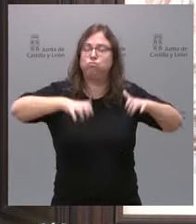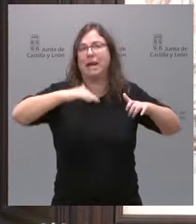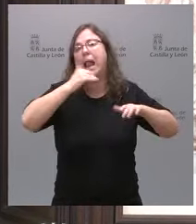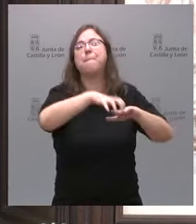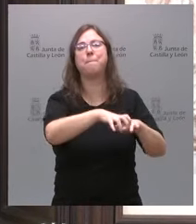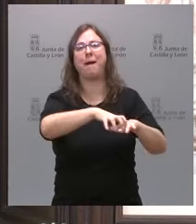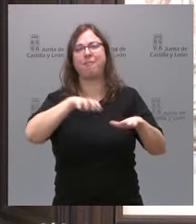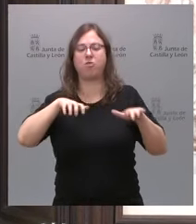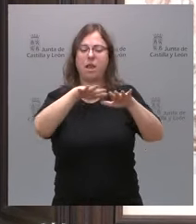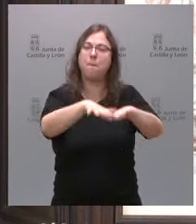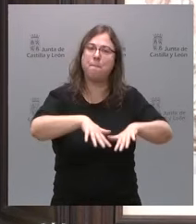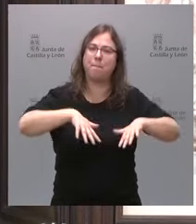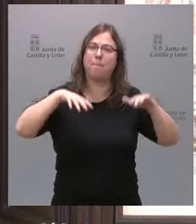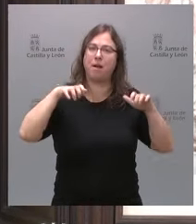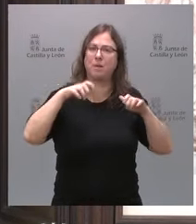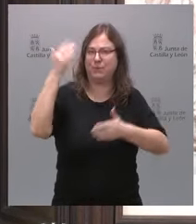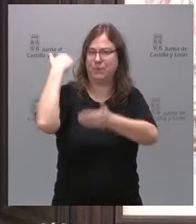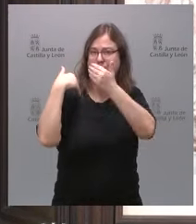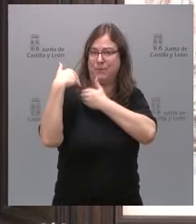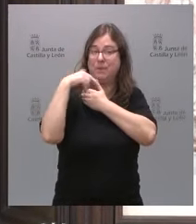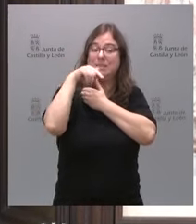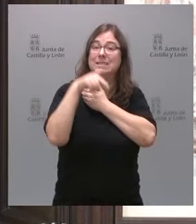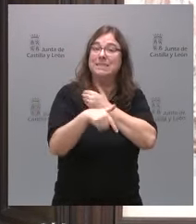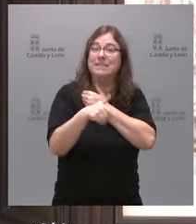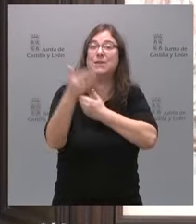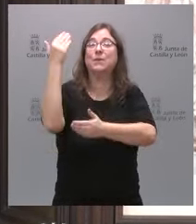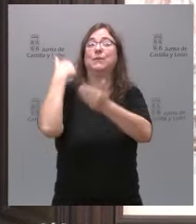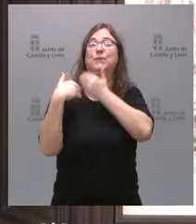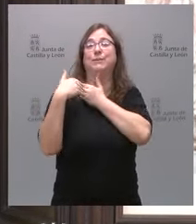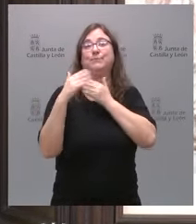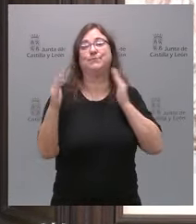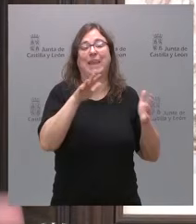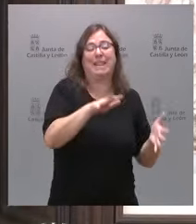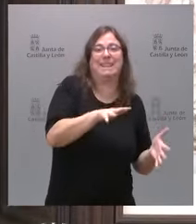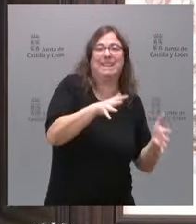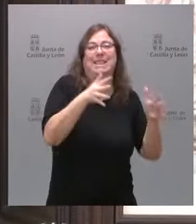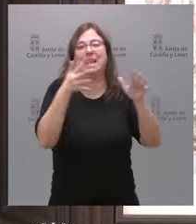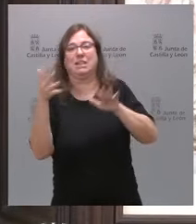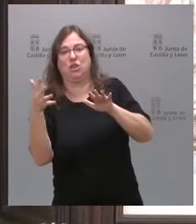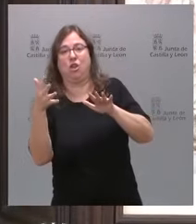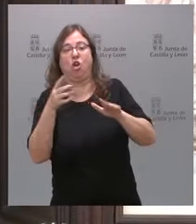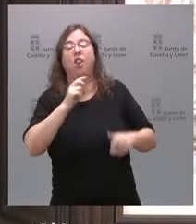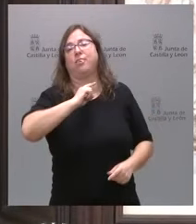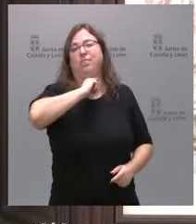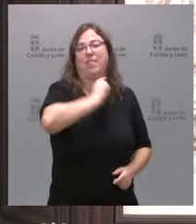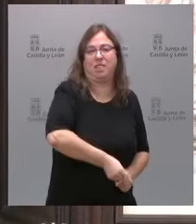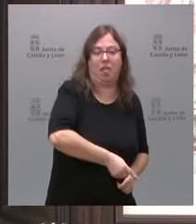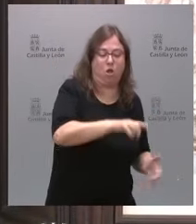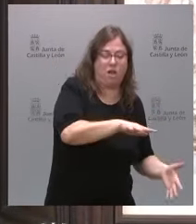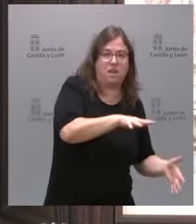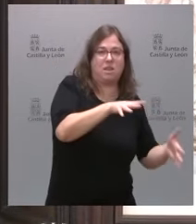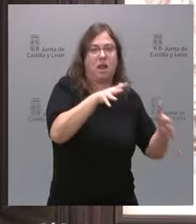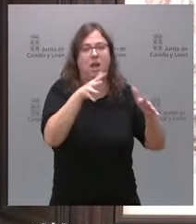mayoría del Parlamento. Y, además, fue en el régimen o la transición de un régimen dictatorial contra un régimen